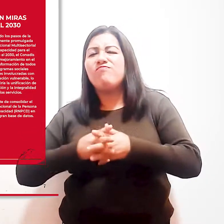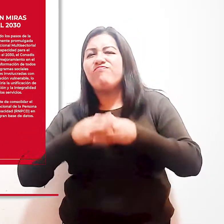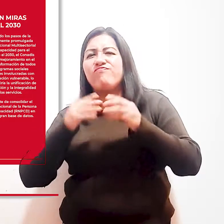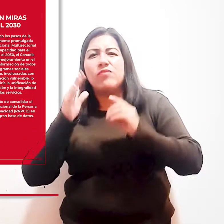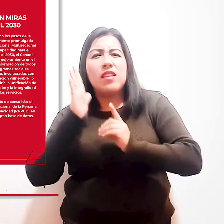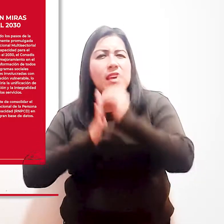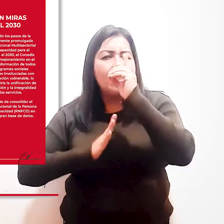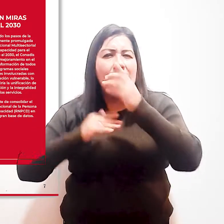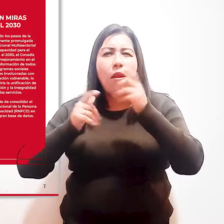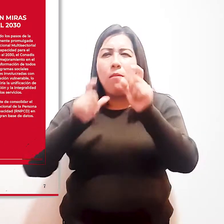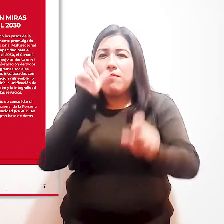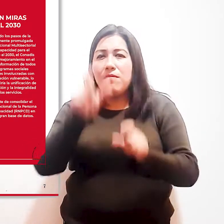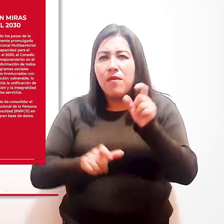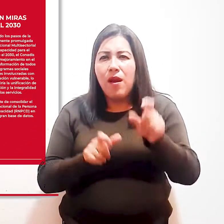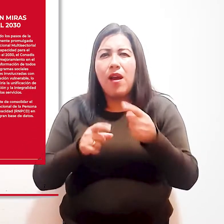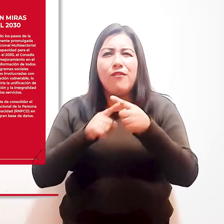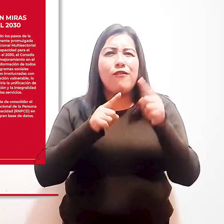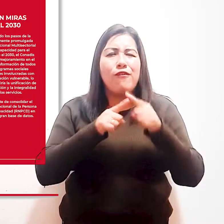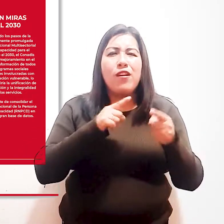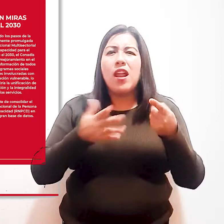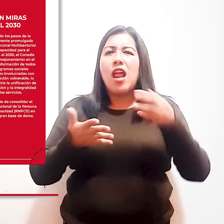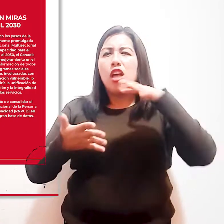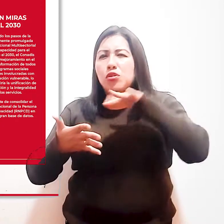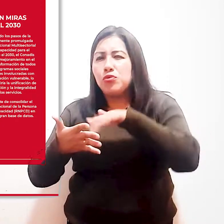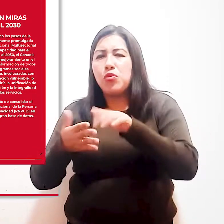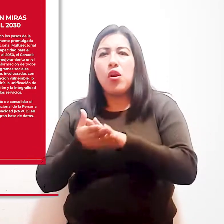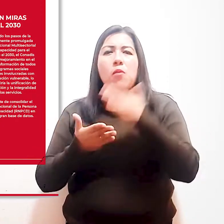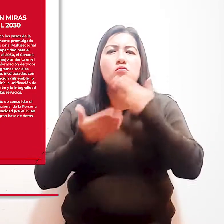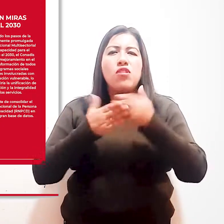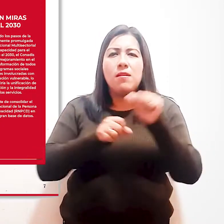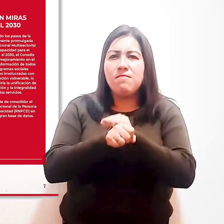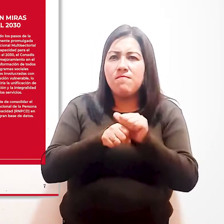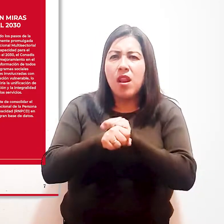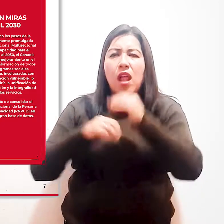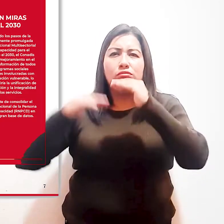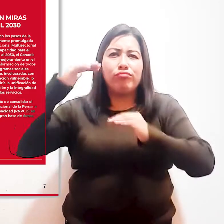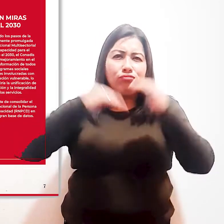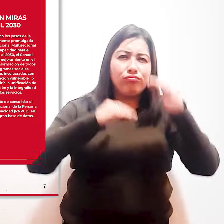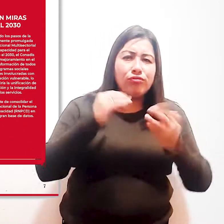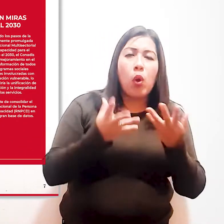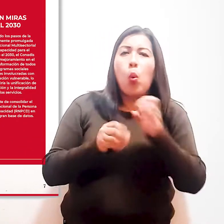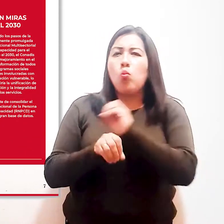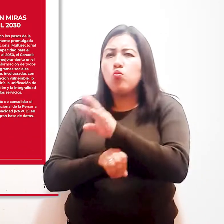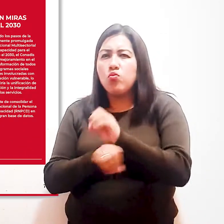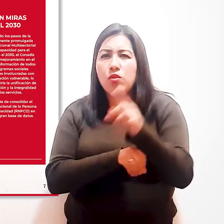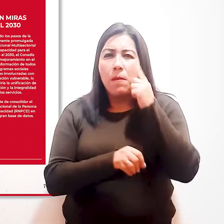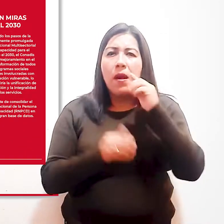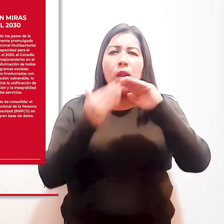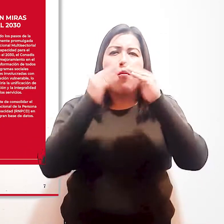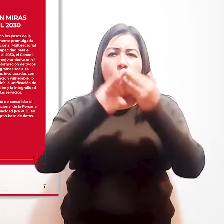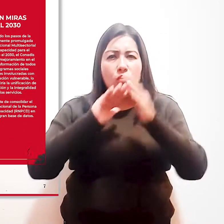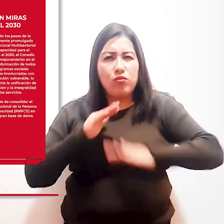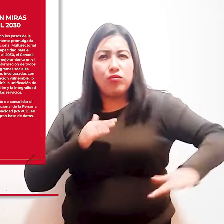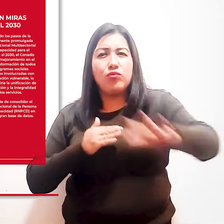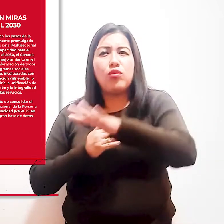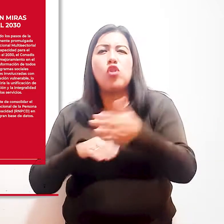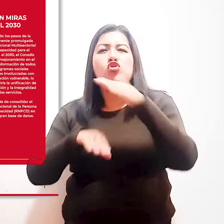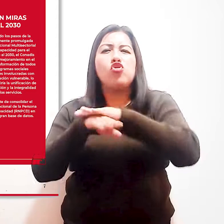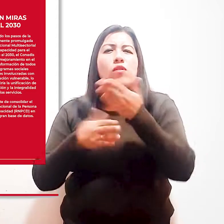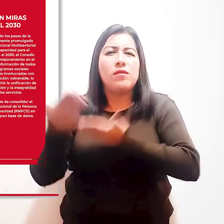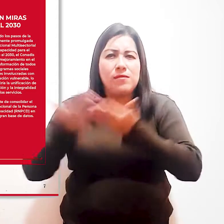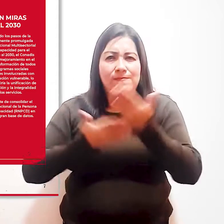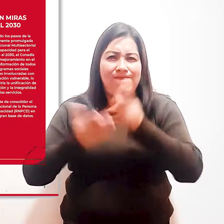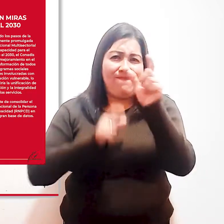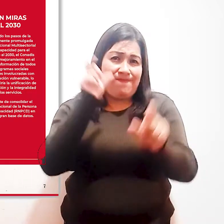estudios especializados, debates académicos, buenas prácticas y estadísticas y orientación a la población en general sobre los